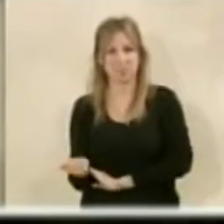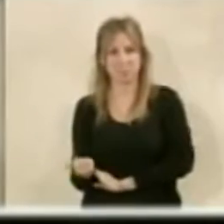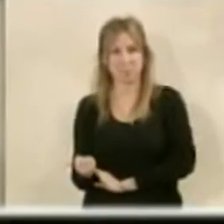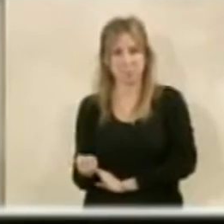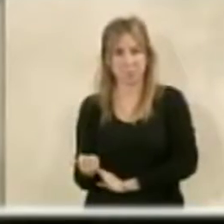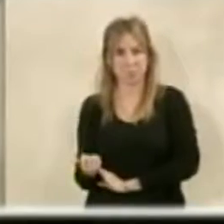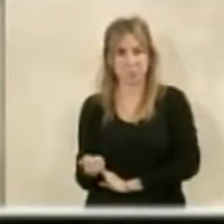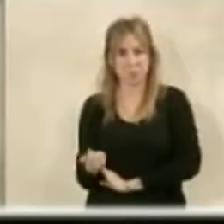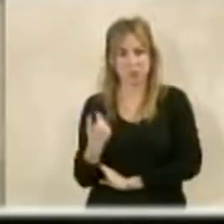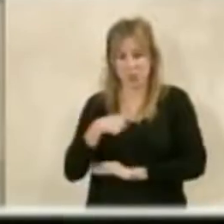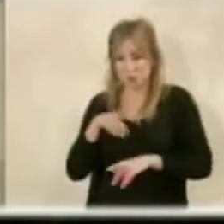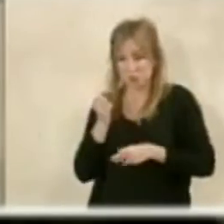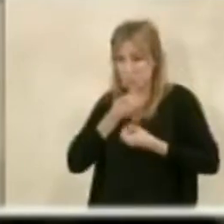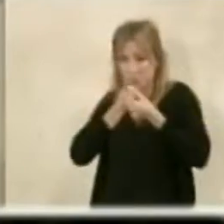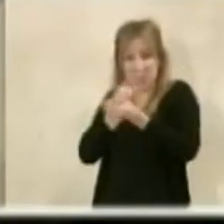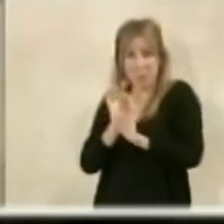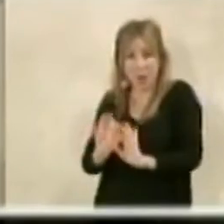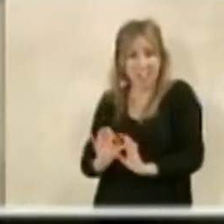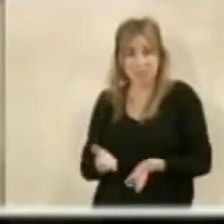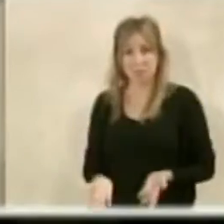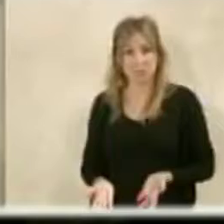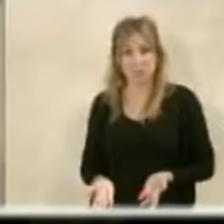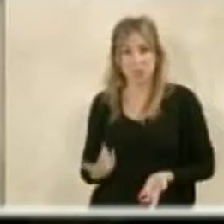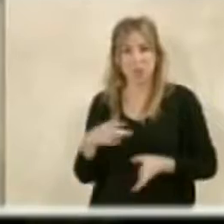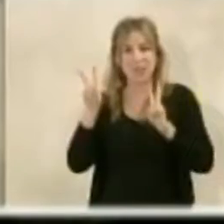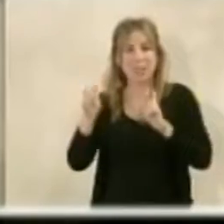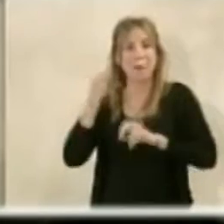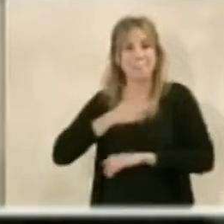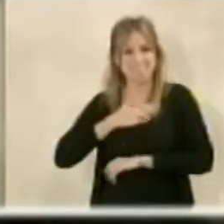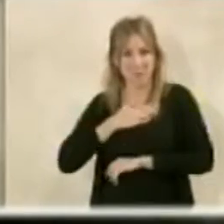a eso nos referimos. Y respecto al patrimonio,